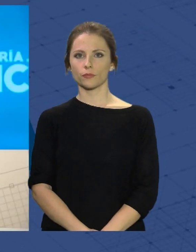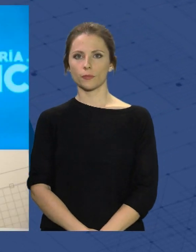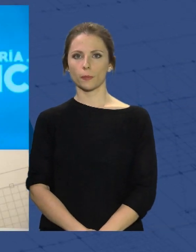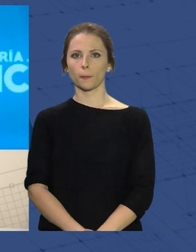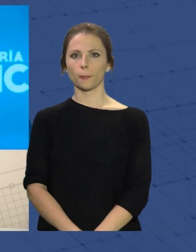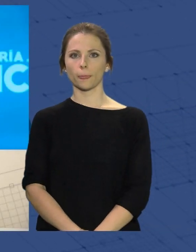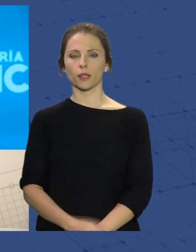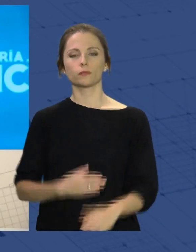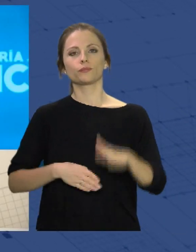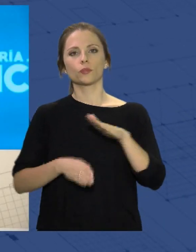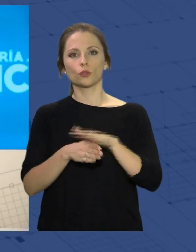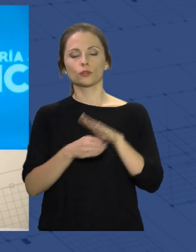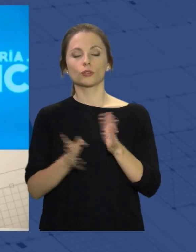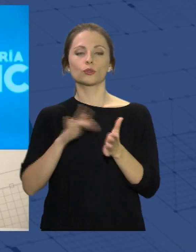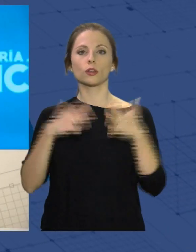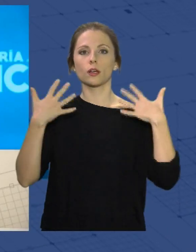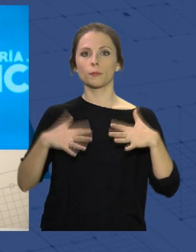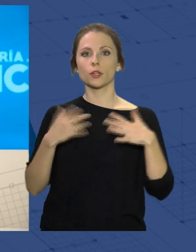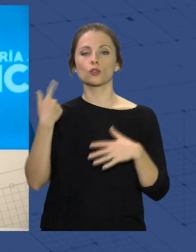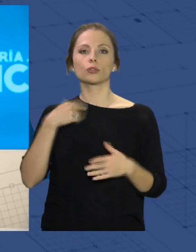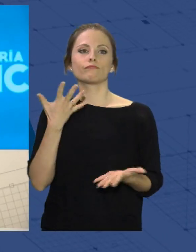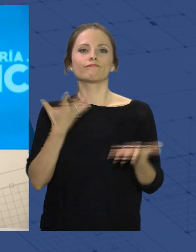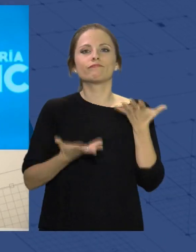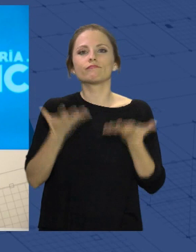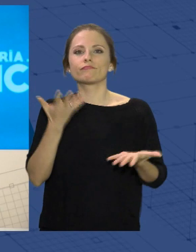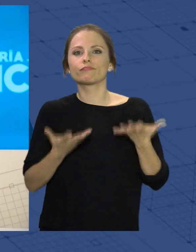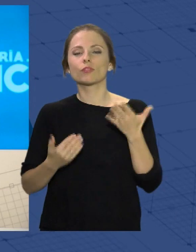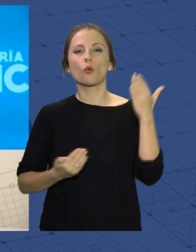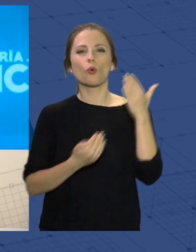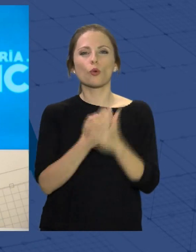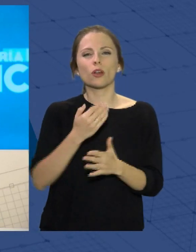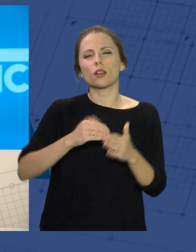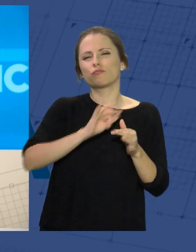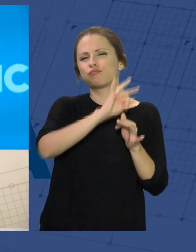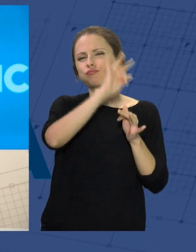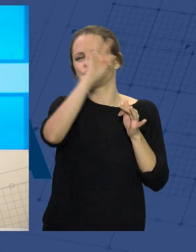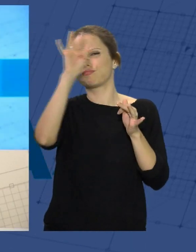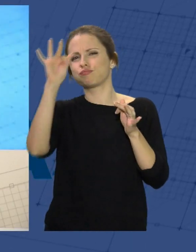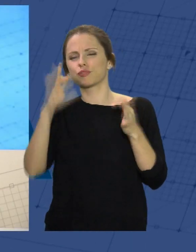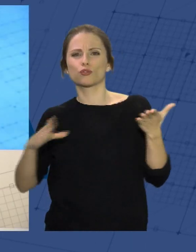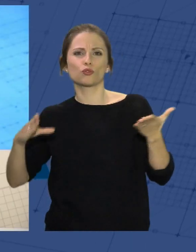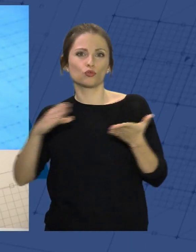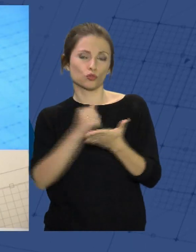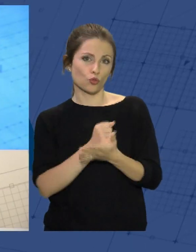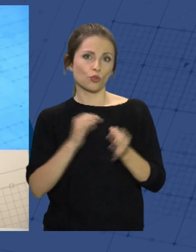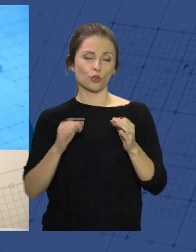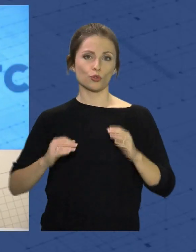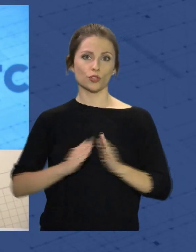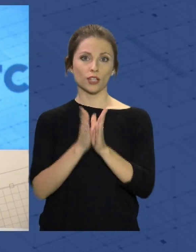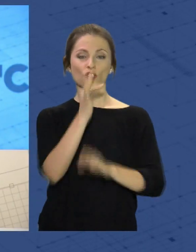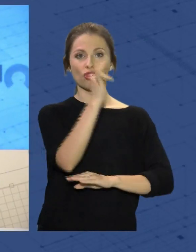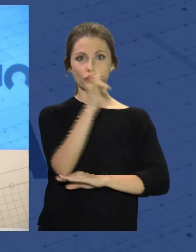Y seguimos con el miércoles en el que hicimos balance de la intensa jornada del Día de Todos los Santos en los cementerios municipales.